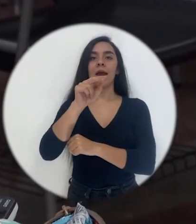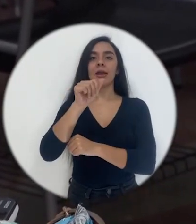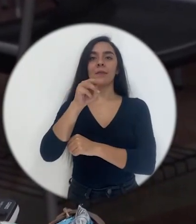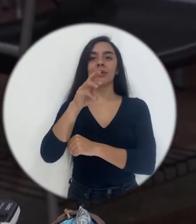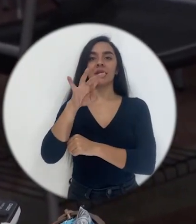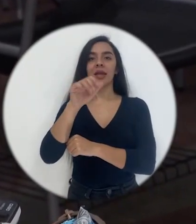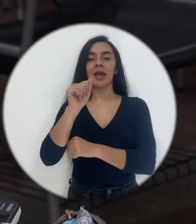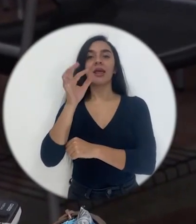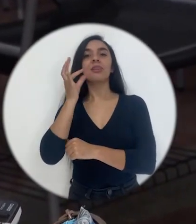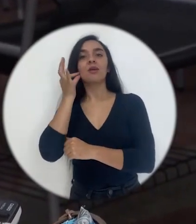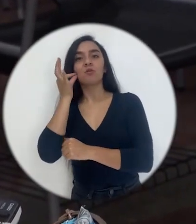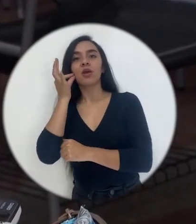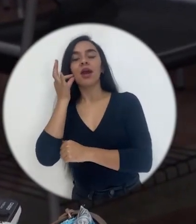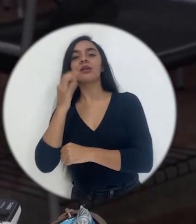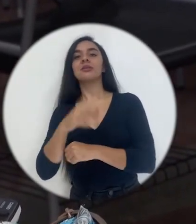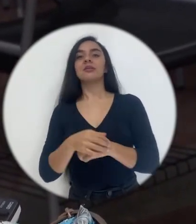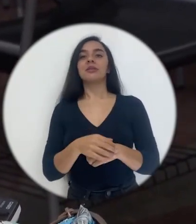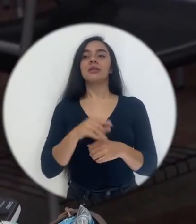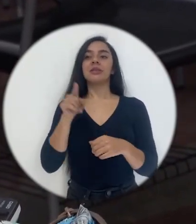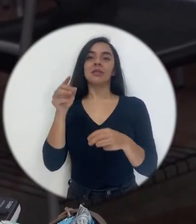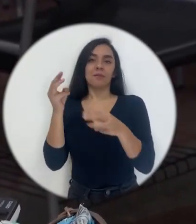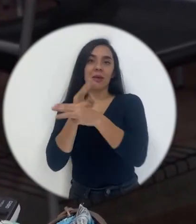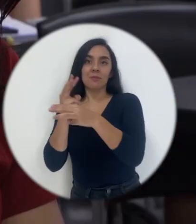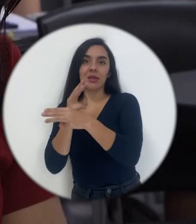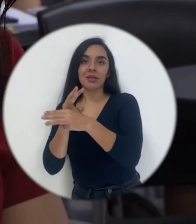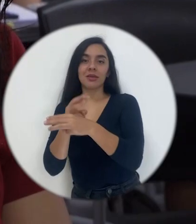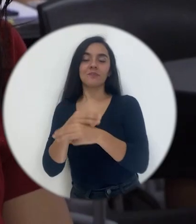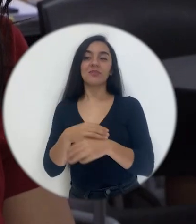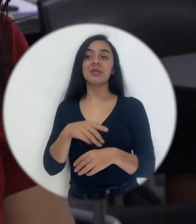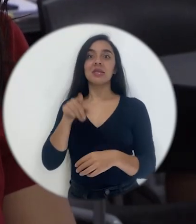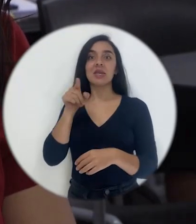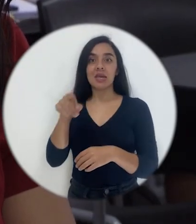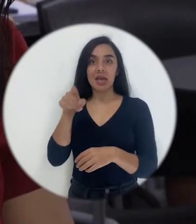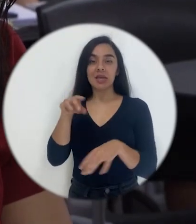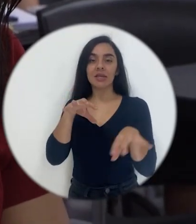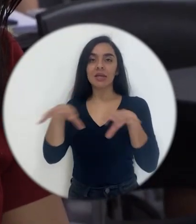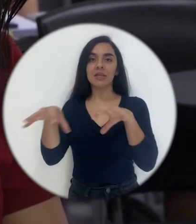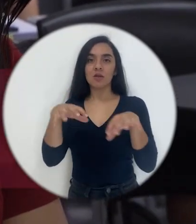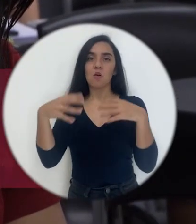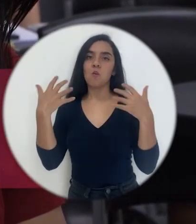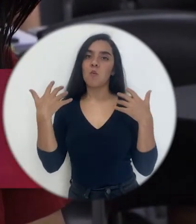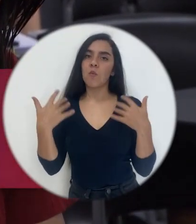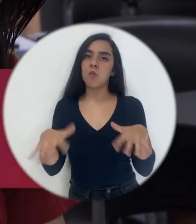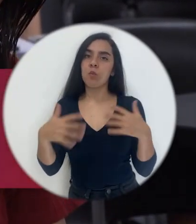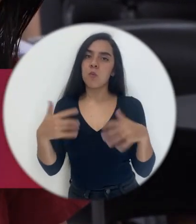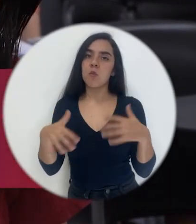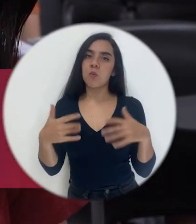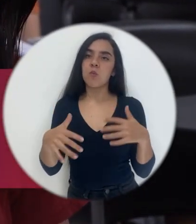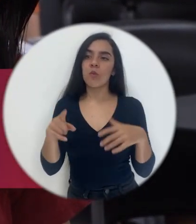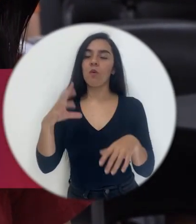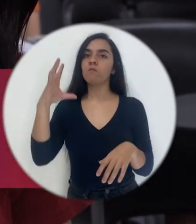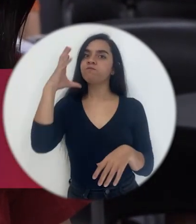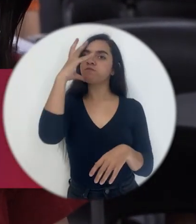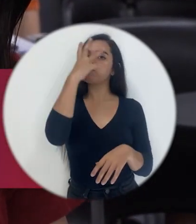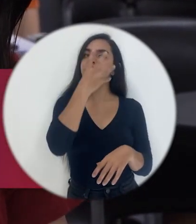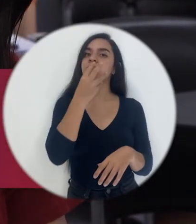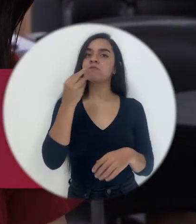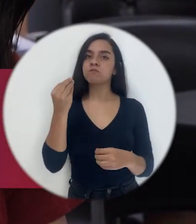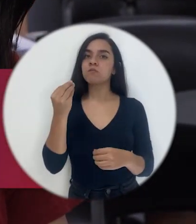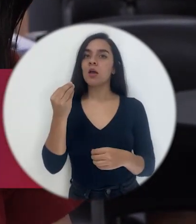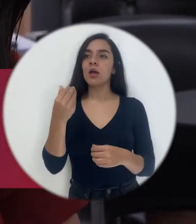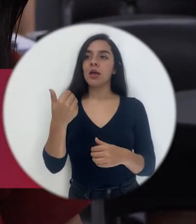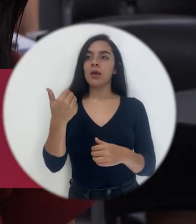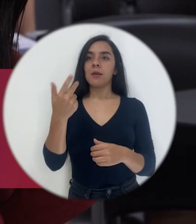mujeres de matemática femenil de matemática y fue una fue muy bonito